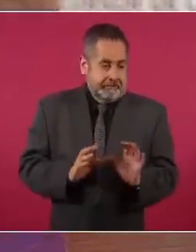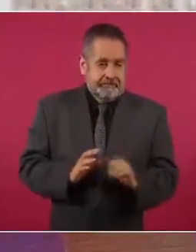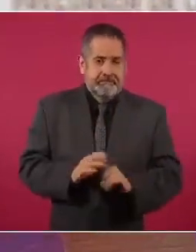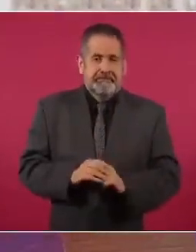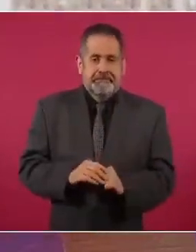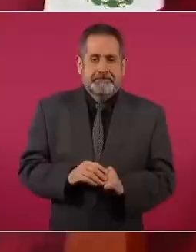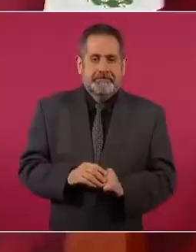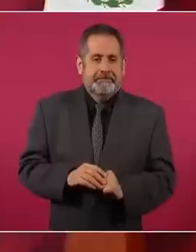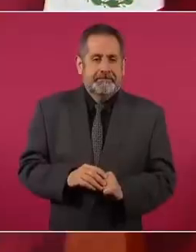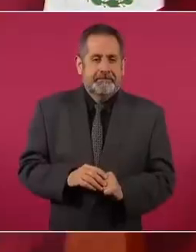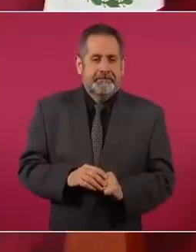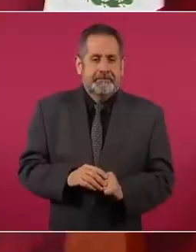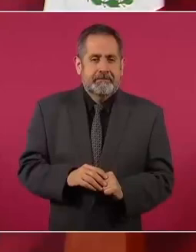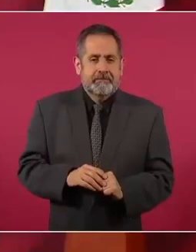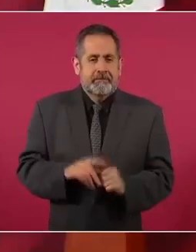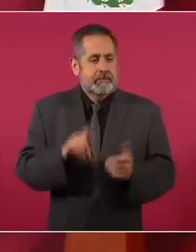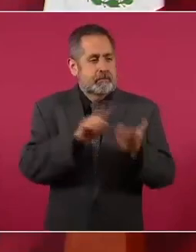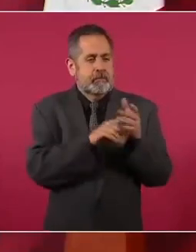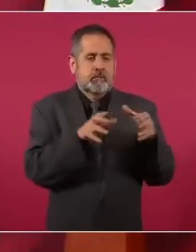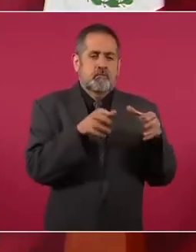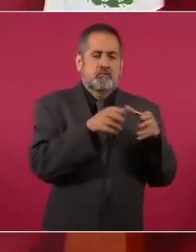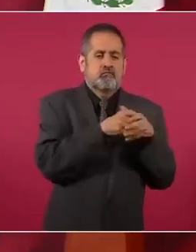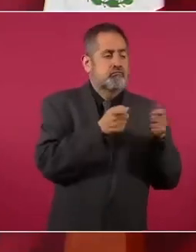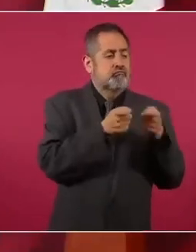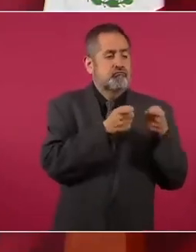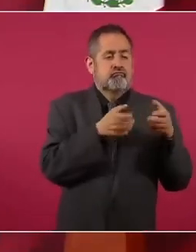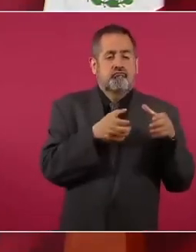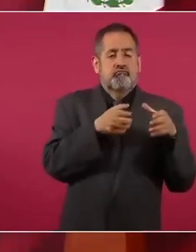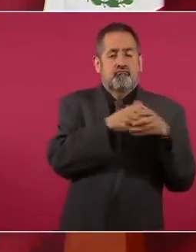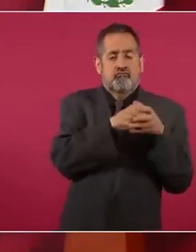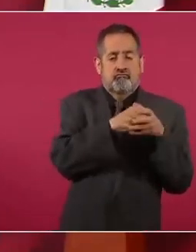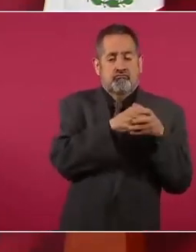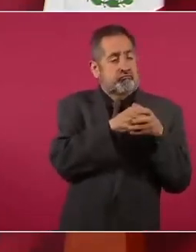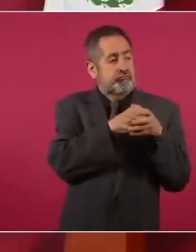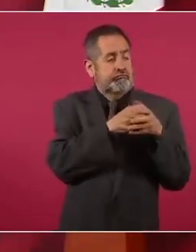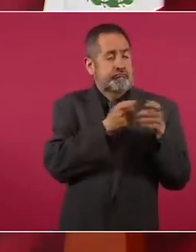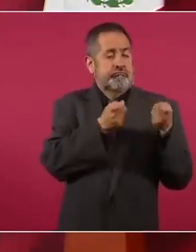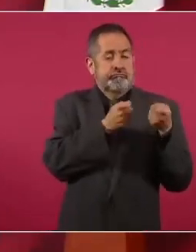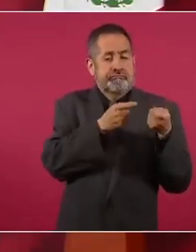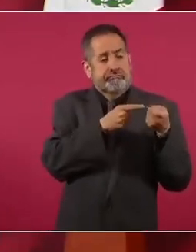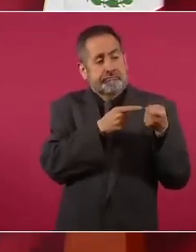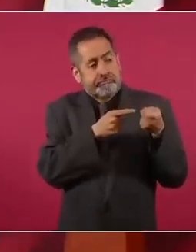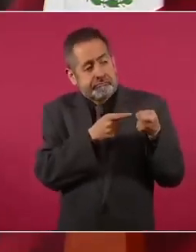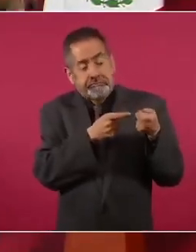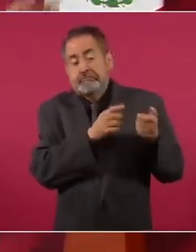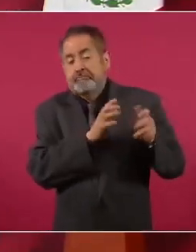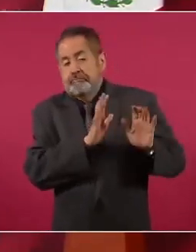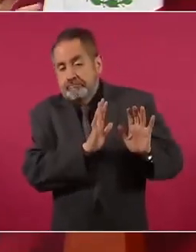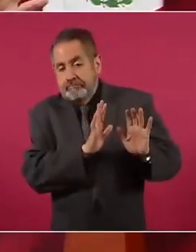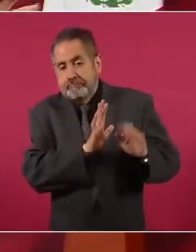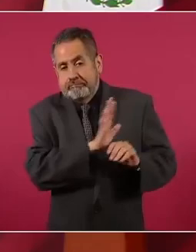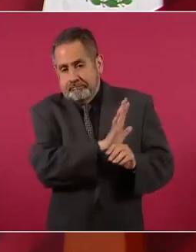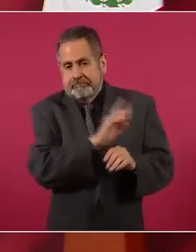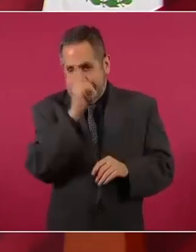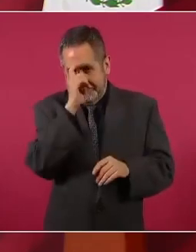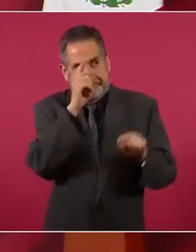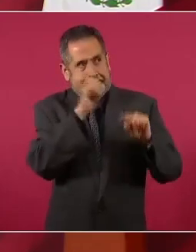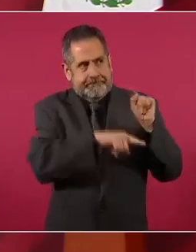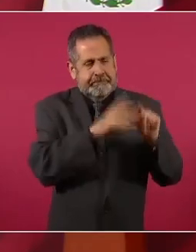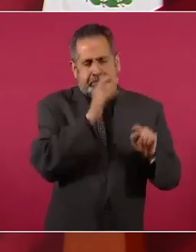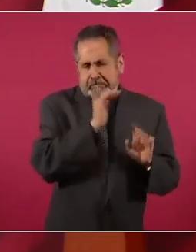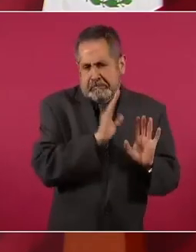Quizá en la cúpula, sí, ahí está muy difícil. Sí,